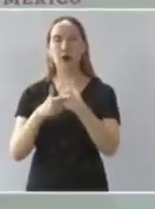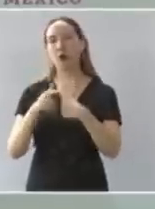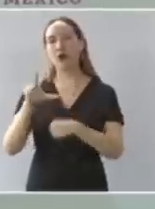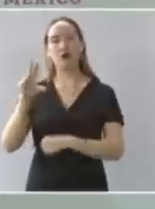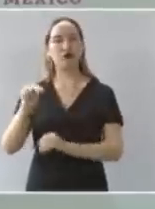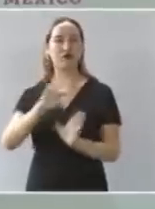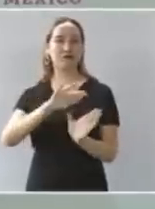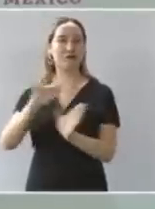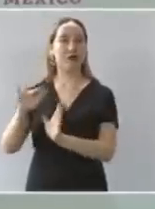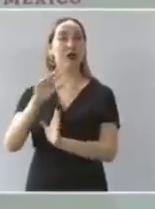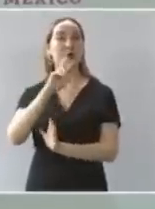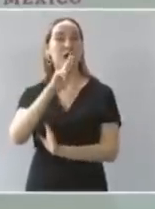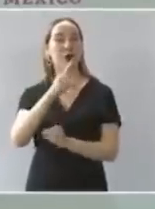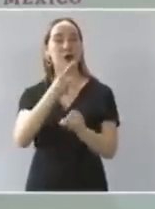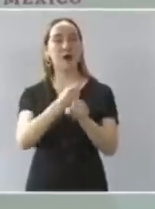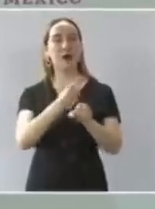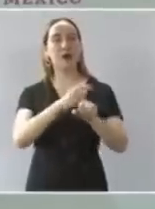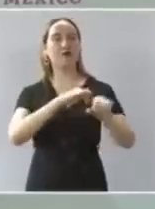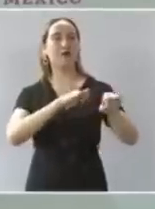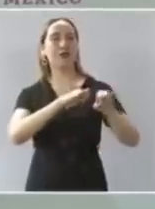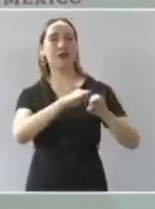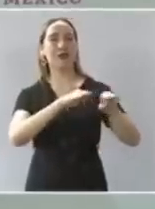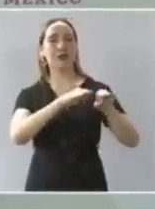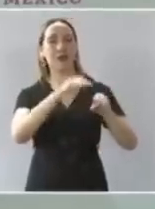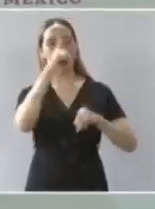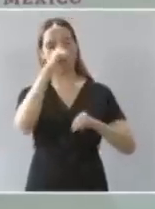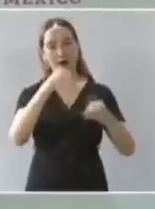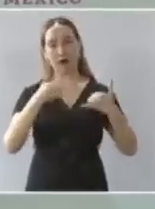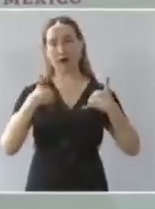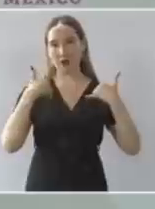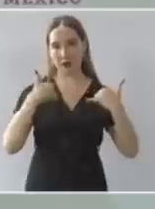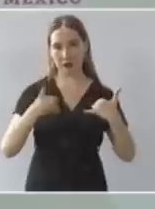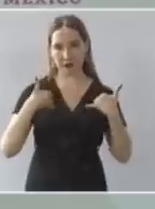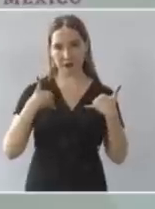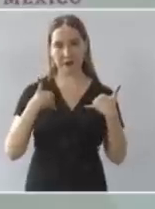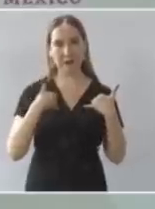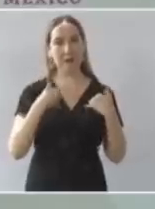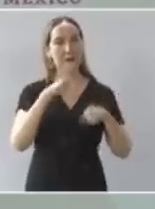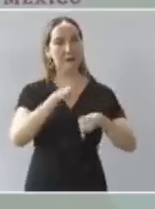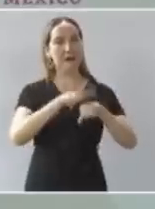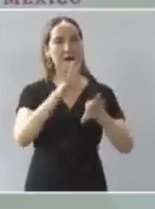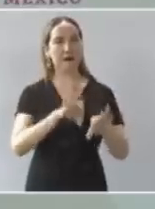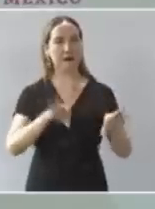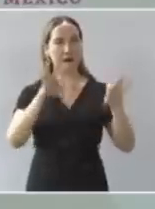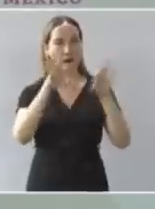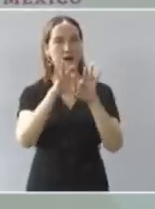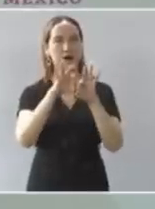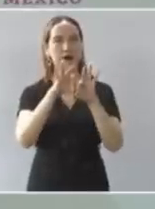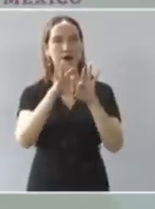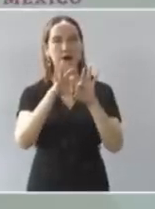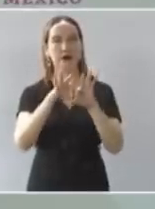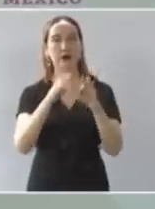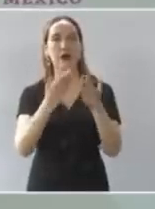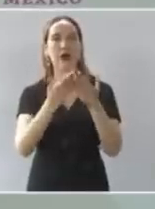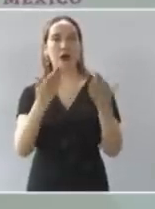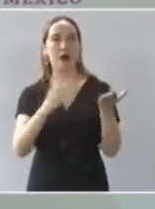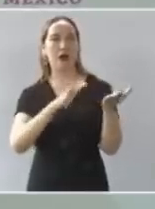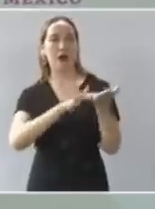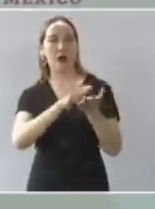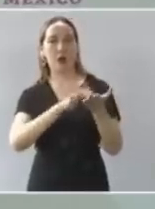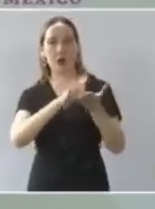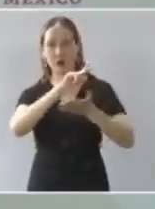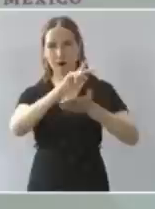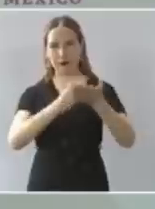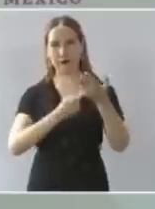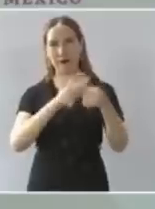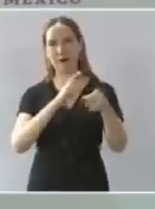a los jóvenes que tenerlos en la calle por eso se está llevando a cabo este programa y